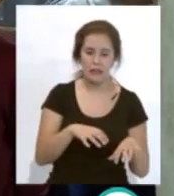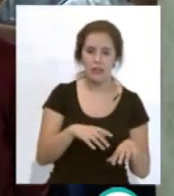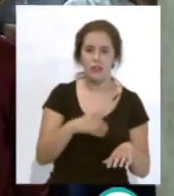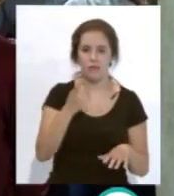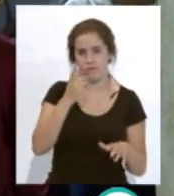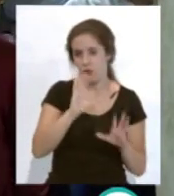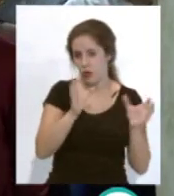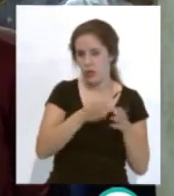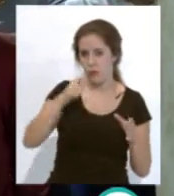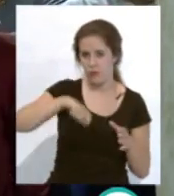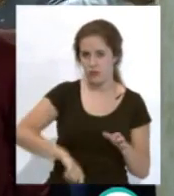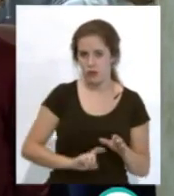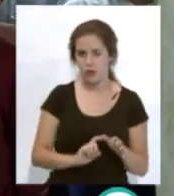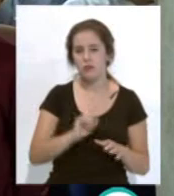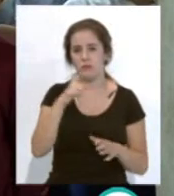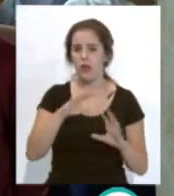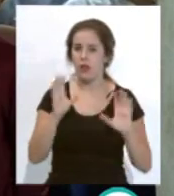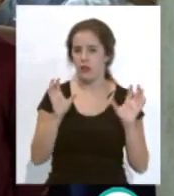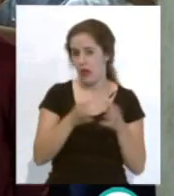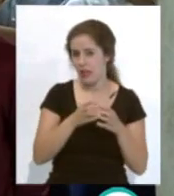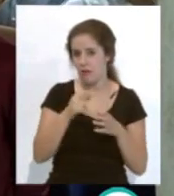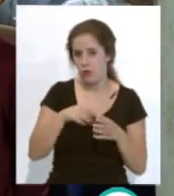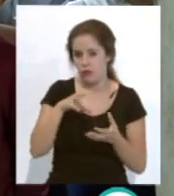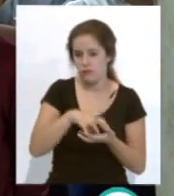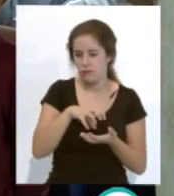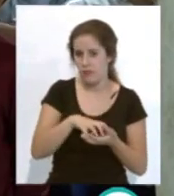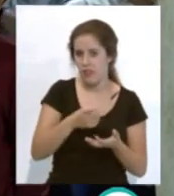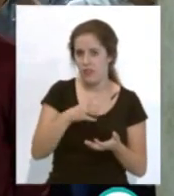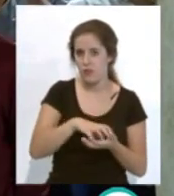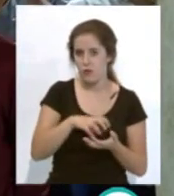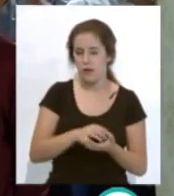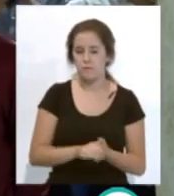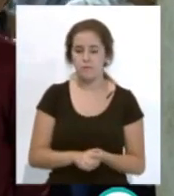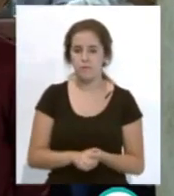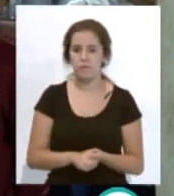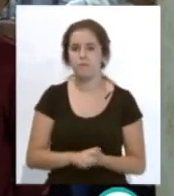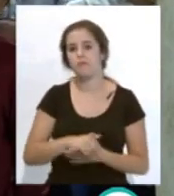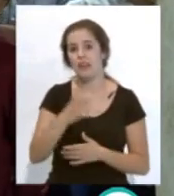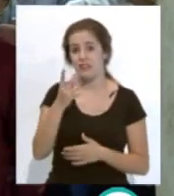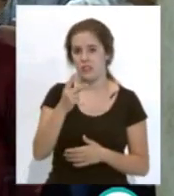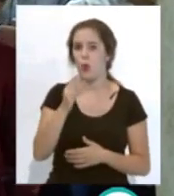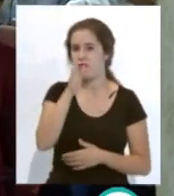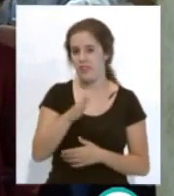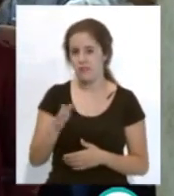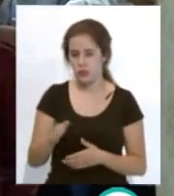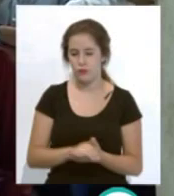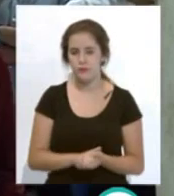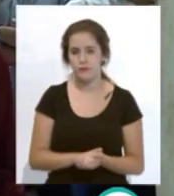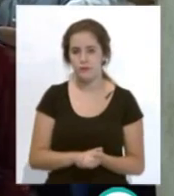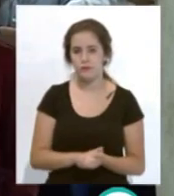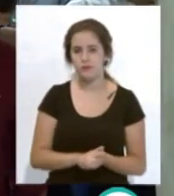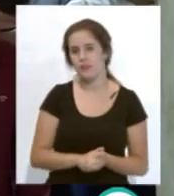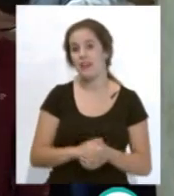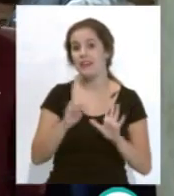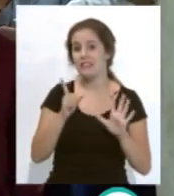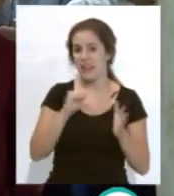profesional, un equipo centenario de una ciudad trimilenaria. La segunda división. De las